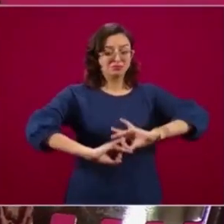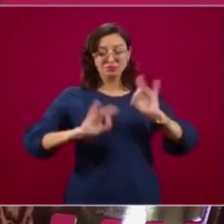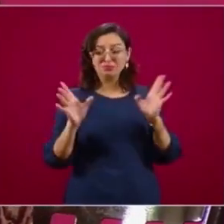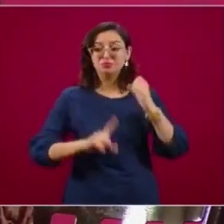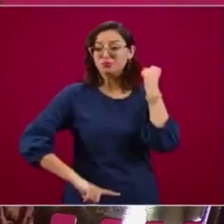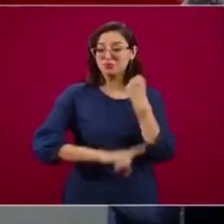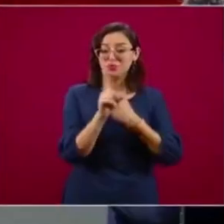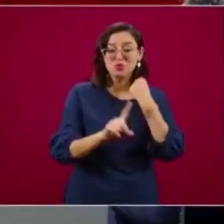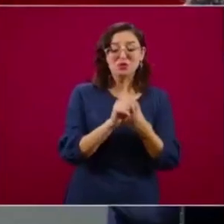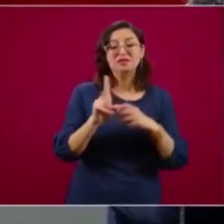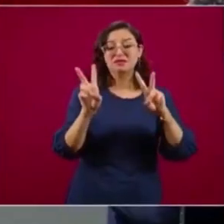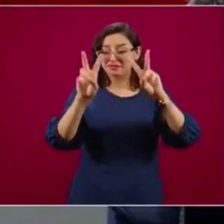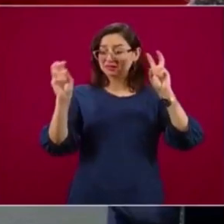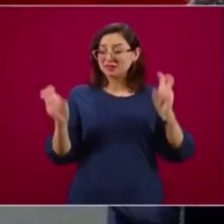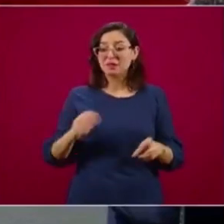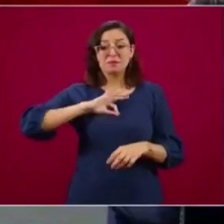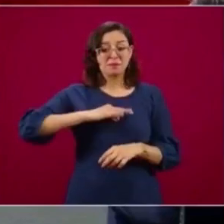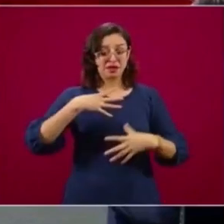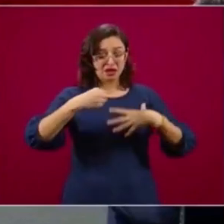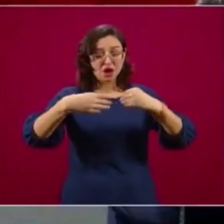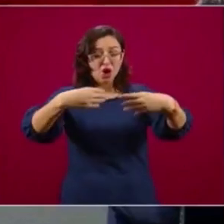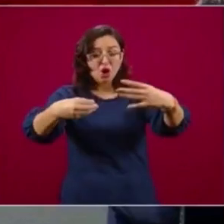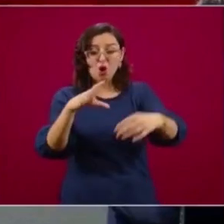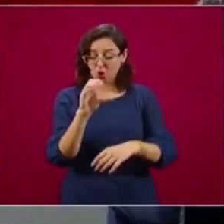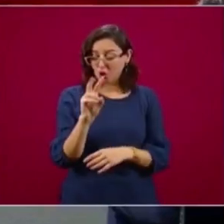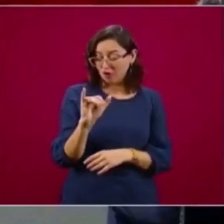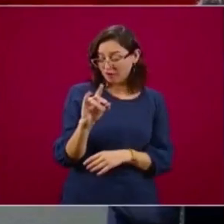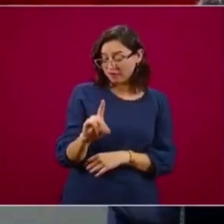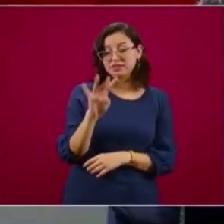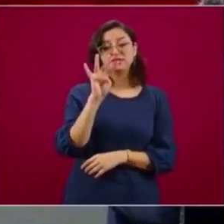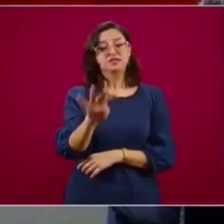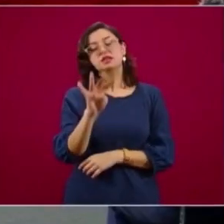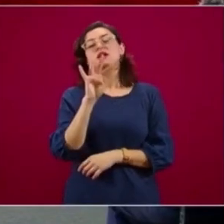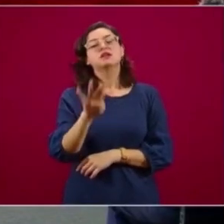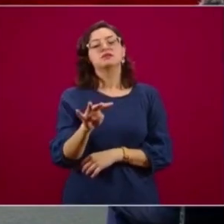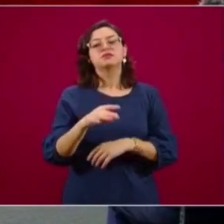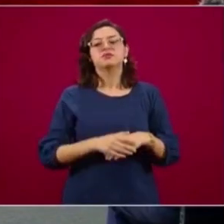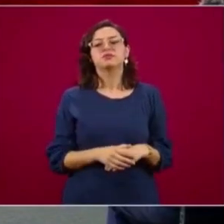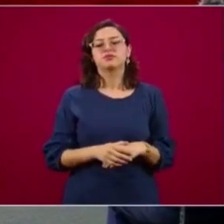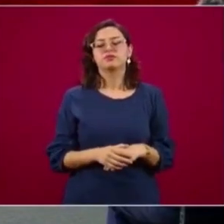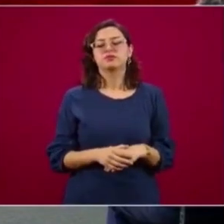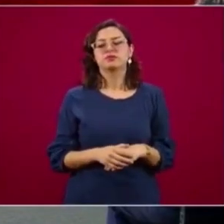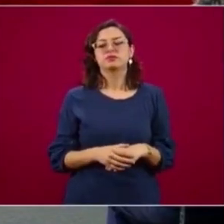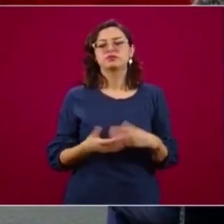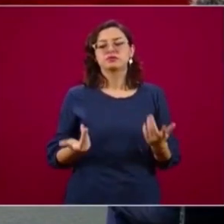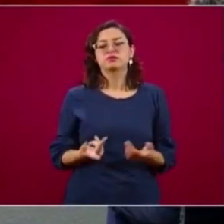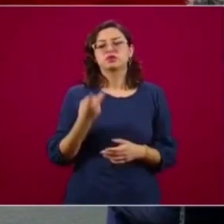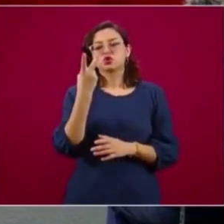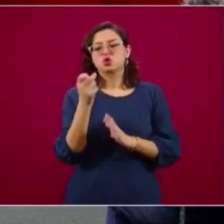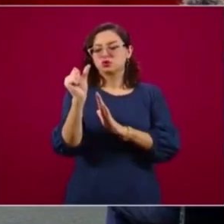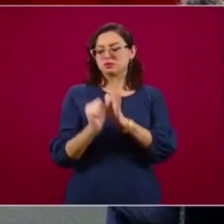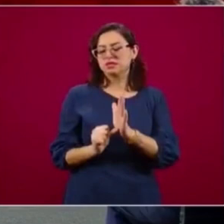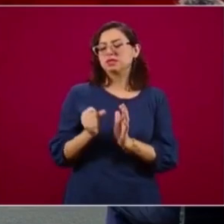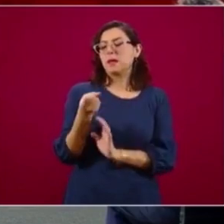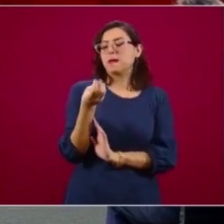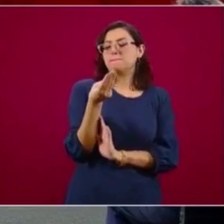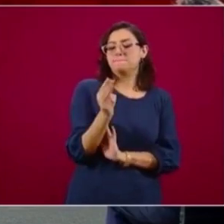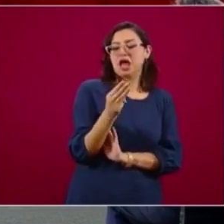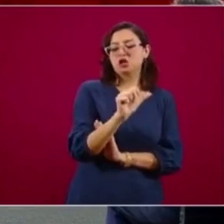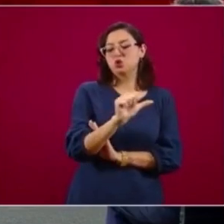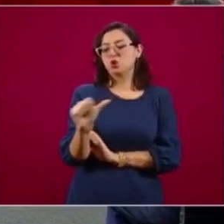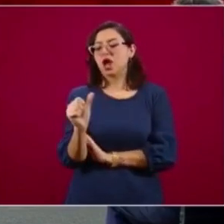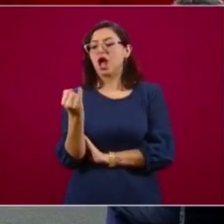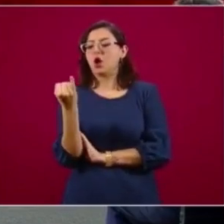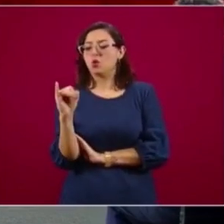adelantaron el pago del bimestre de mayo a junio, por lo que se debió haber recibido